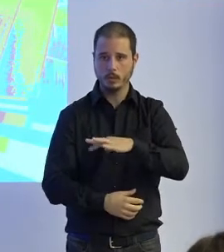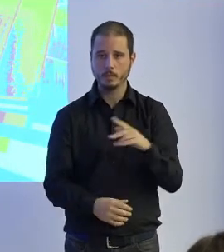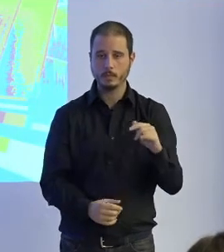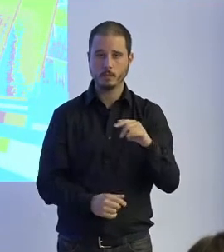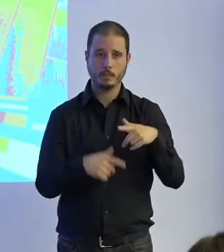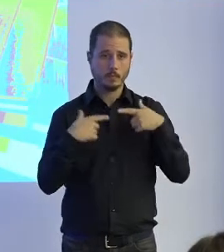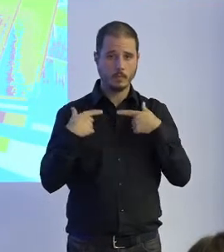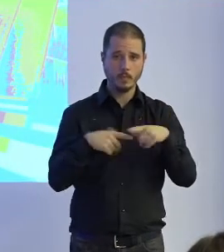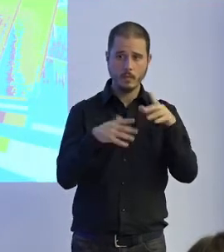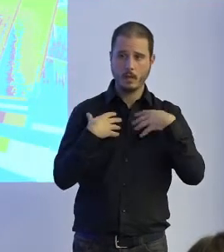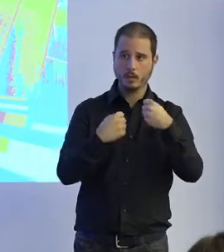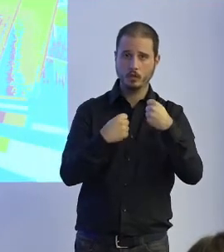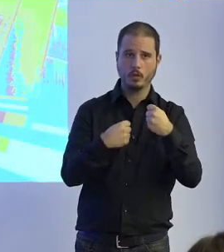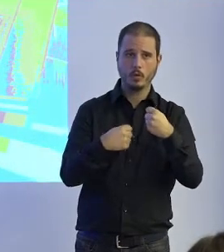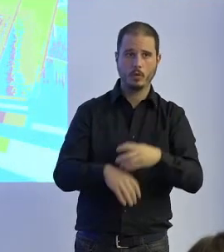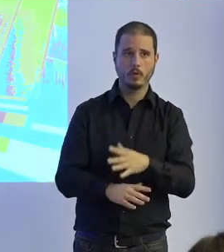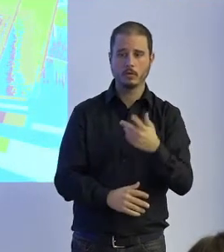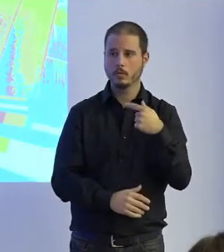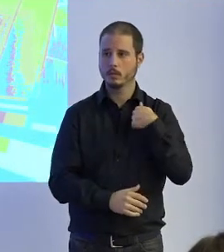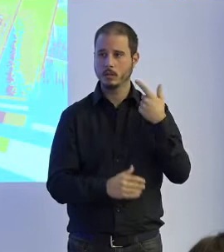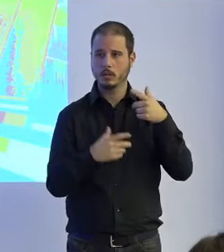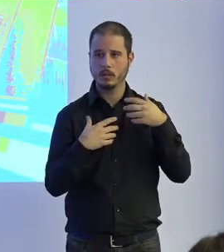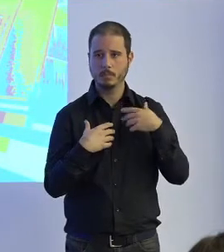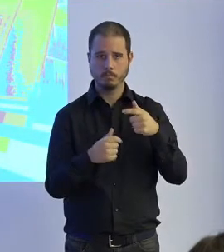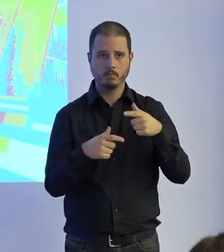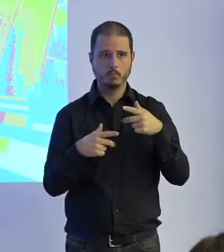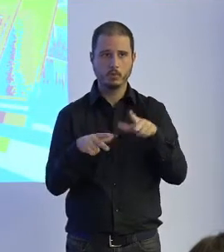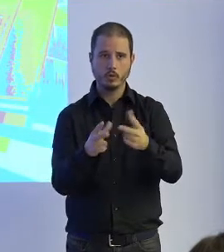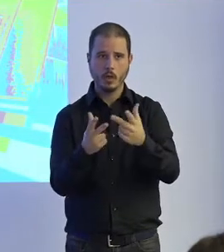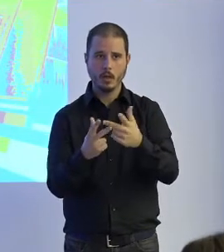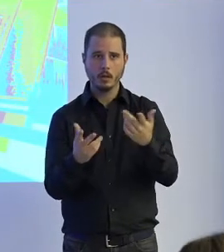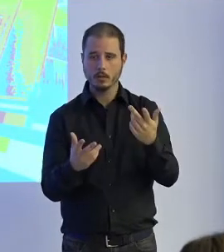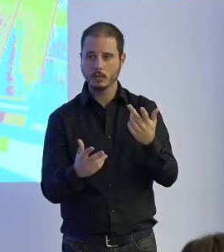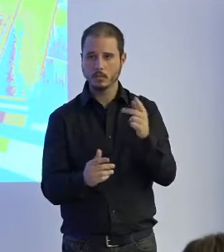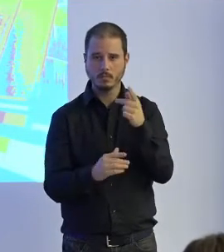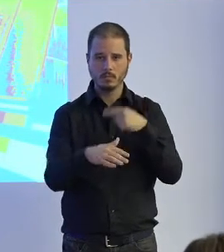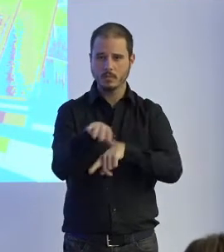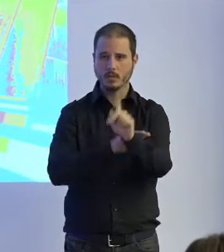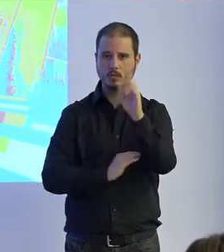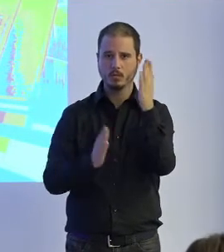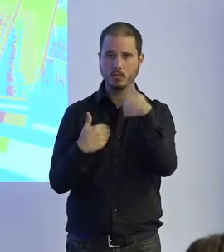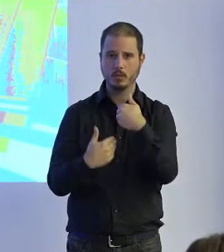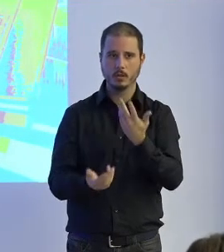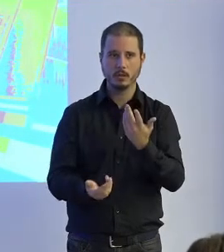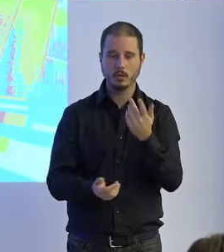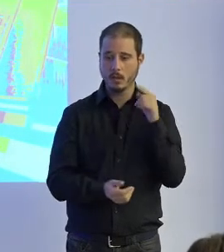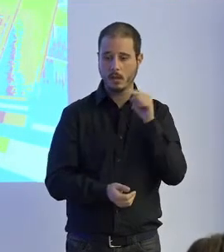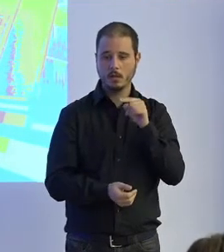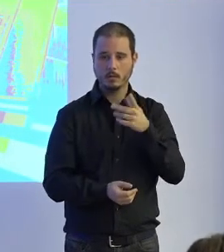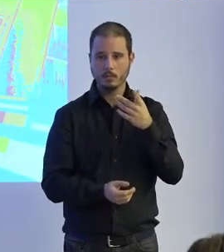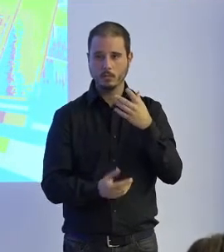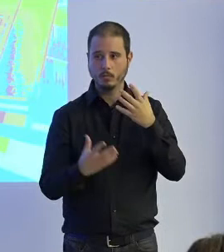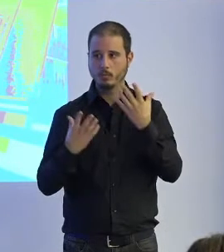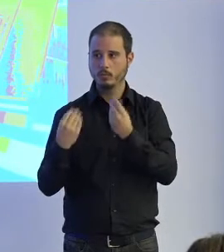HL7 y eso como tenemos una gran participación pero el sector social es un areal no hay no hay mucho desarrollo entonces ahí hay mucho para